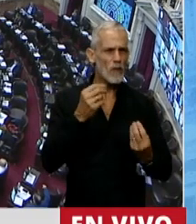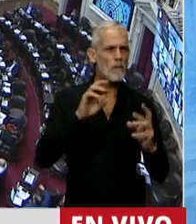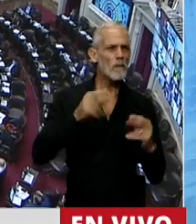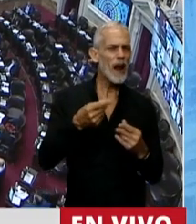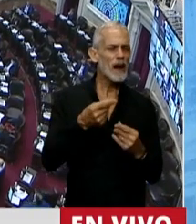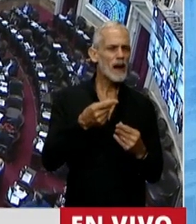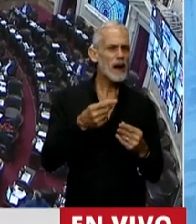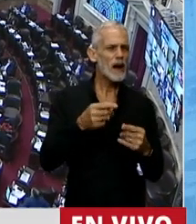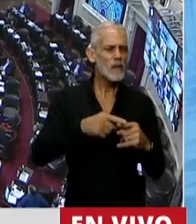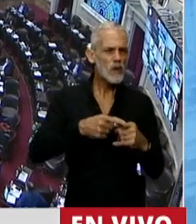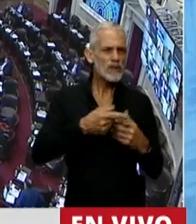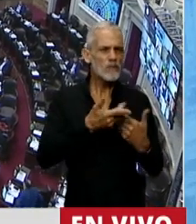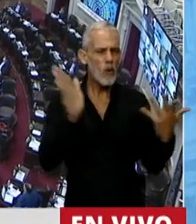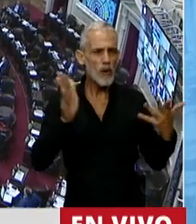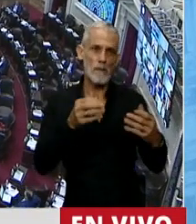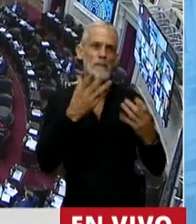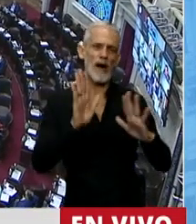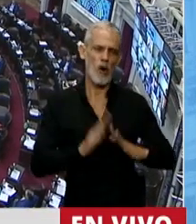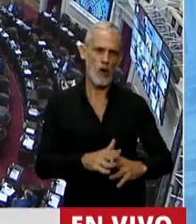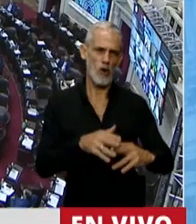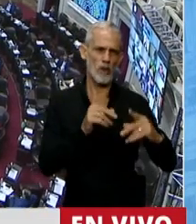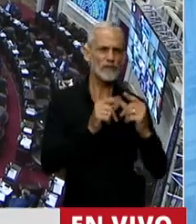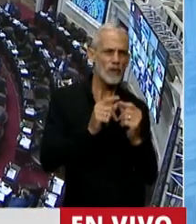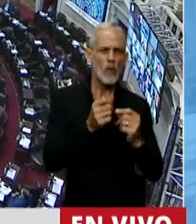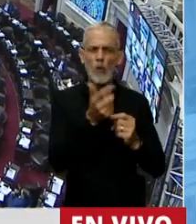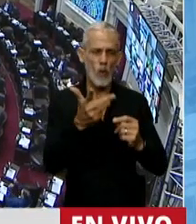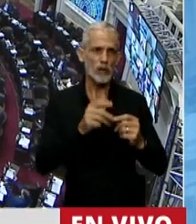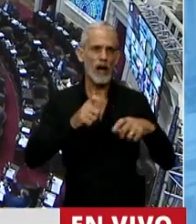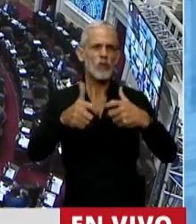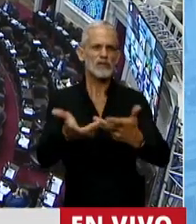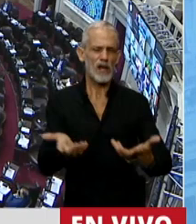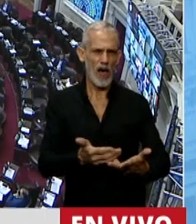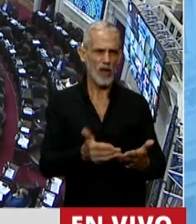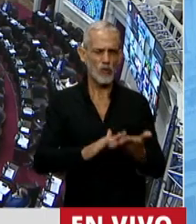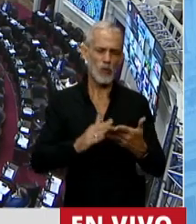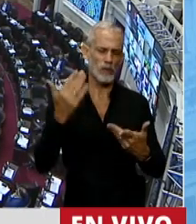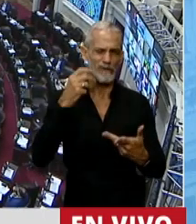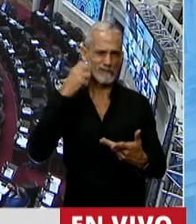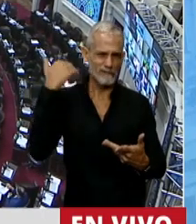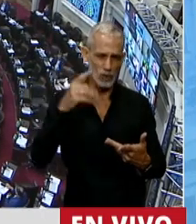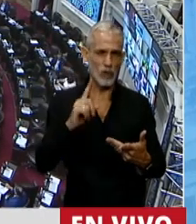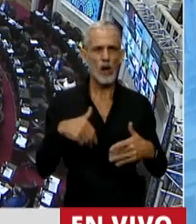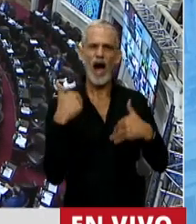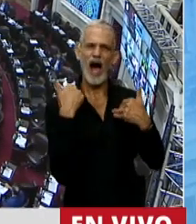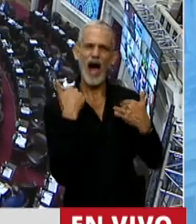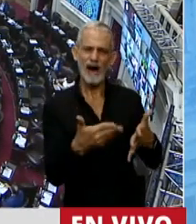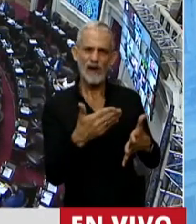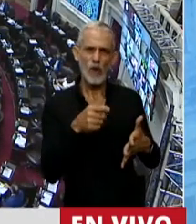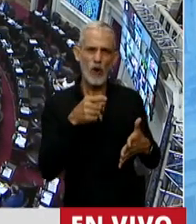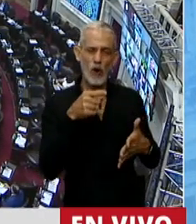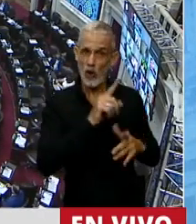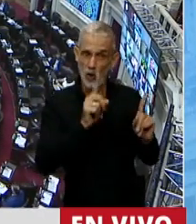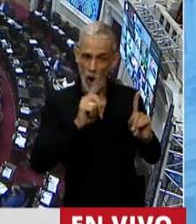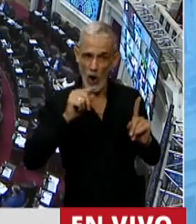públicas, los números y tenerlos actualizados, porque no estar a favor del aborto legal no